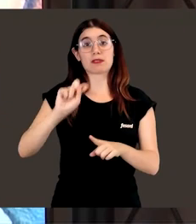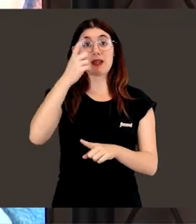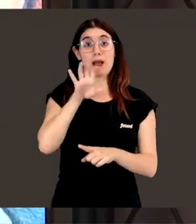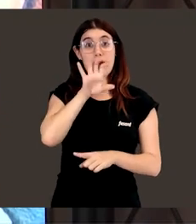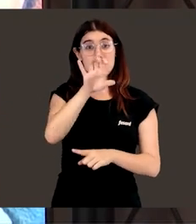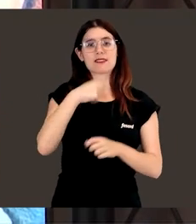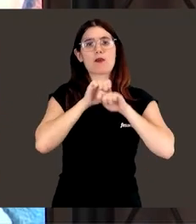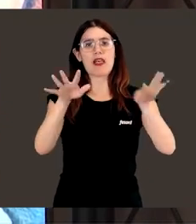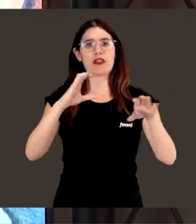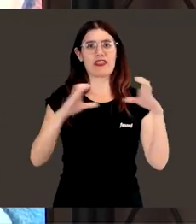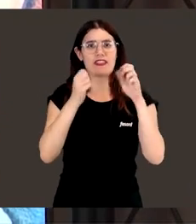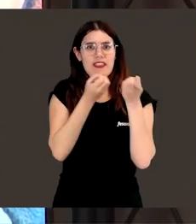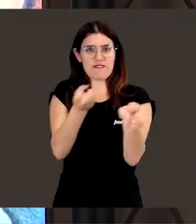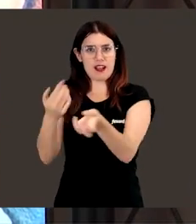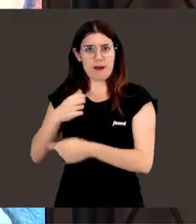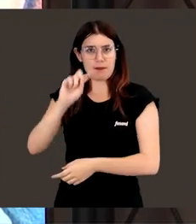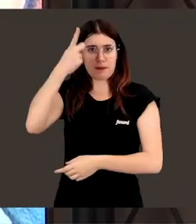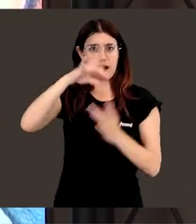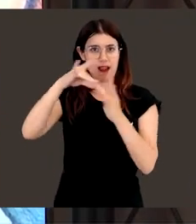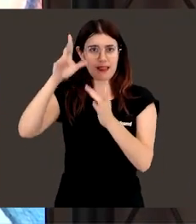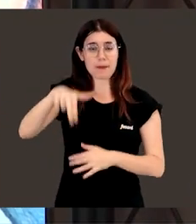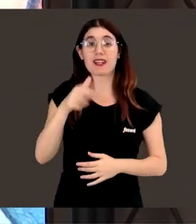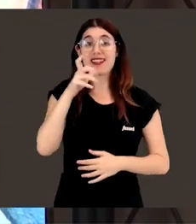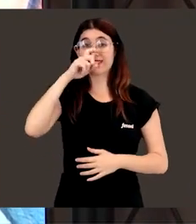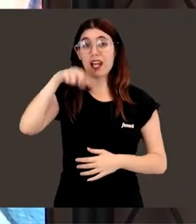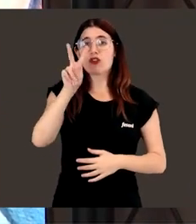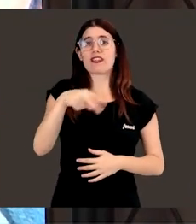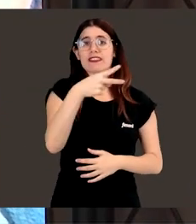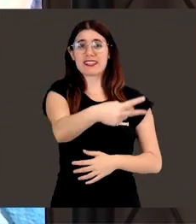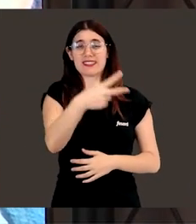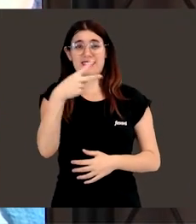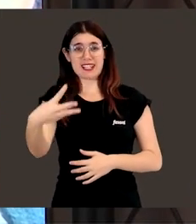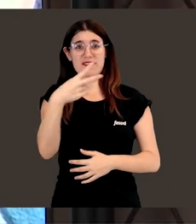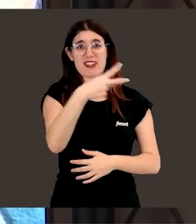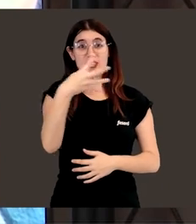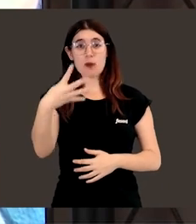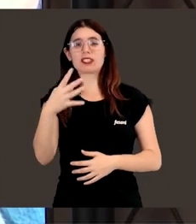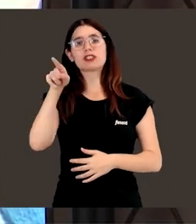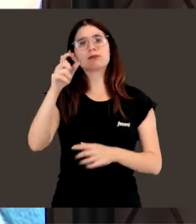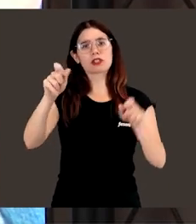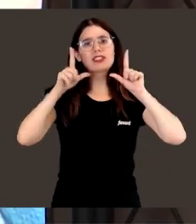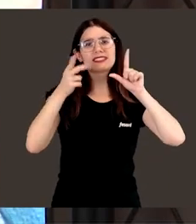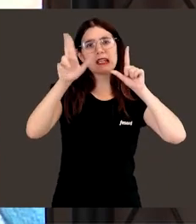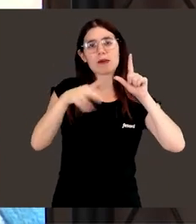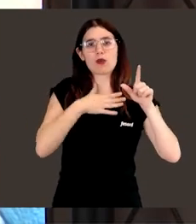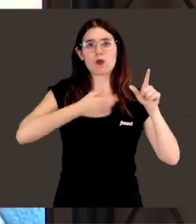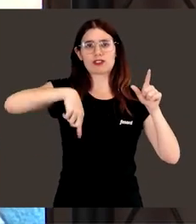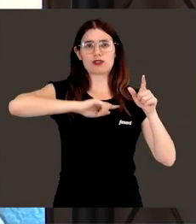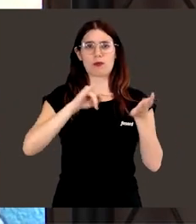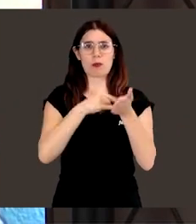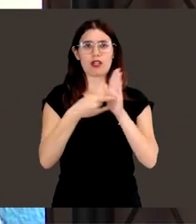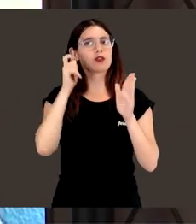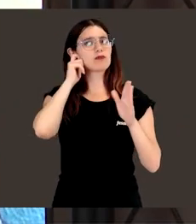científica. Y desde ahora, desde este curso, 23-24, es una de las protagonistas de nuestro proyecto